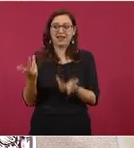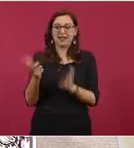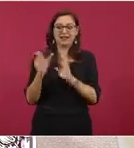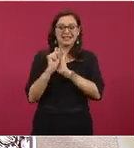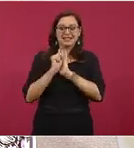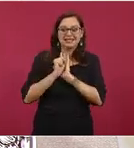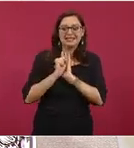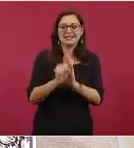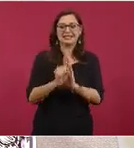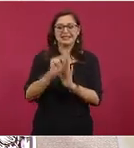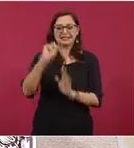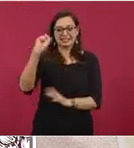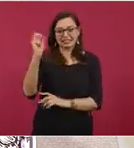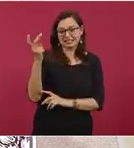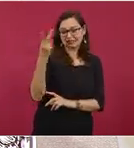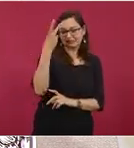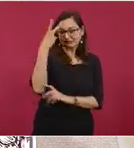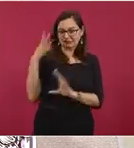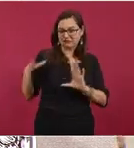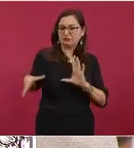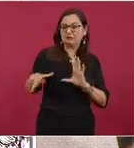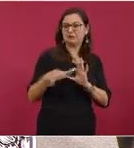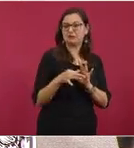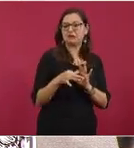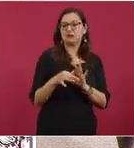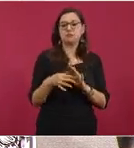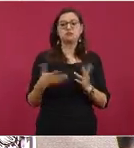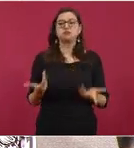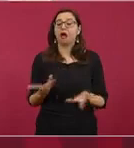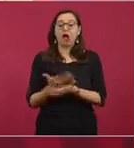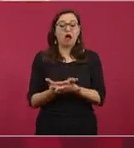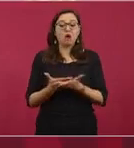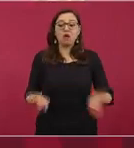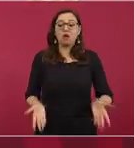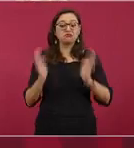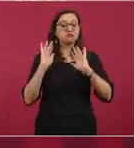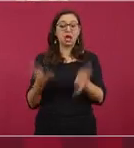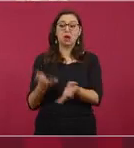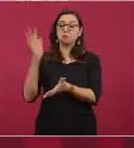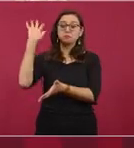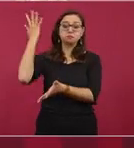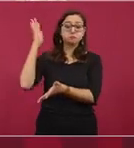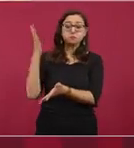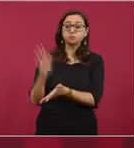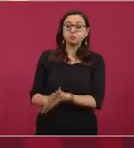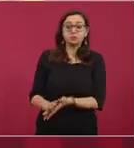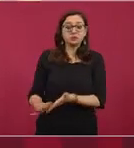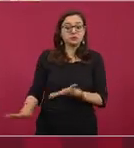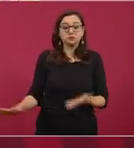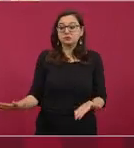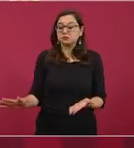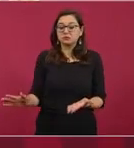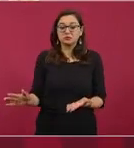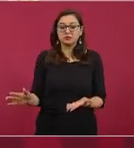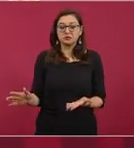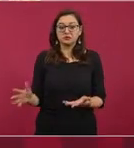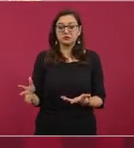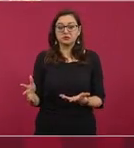de San Luis Potosí, está en el escudo de San Luis Potosí, y lo destruyeron todo, por completo.